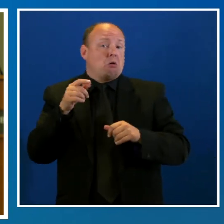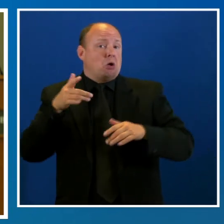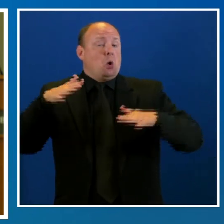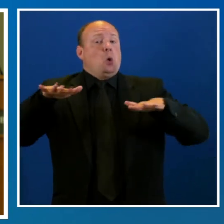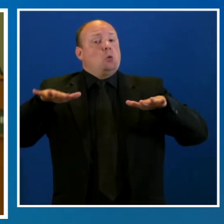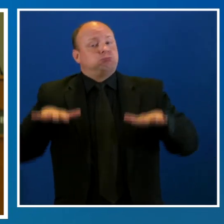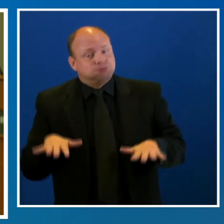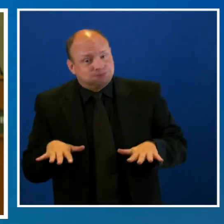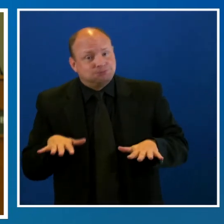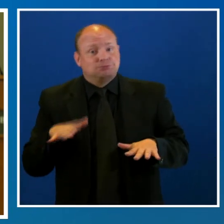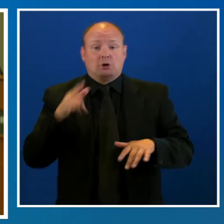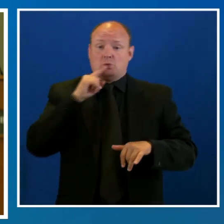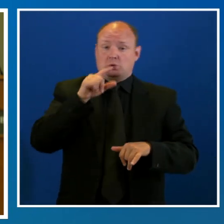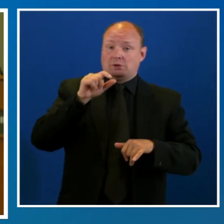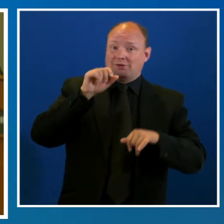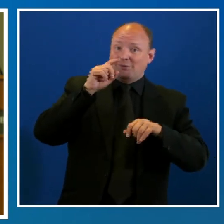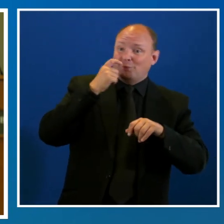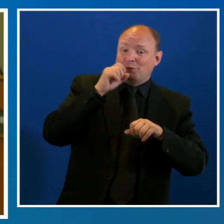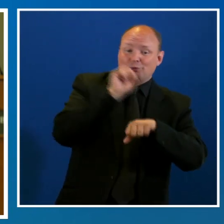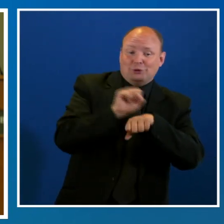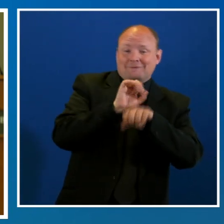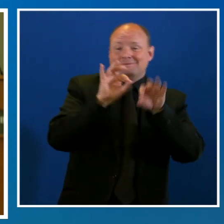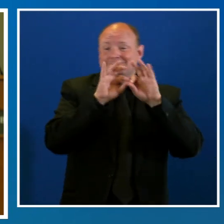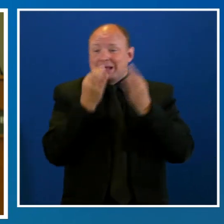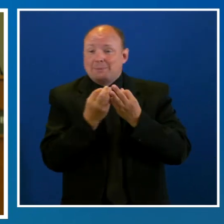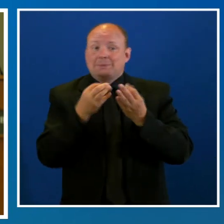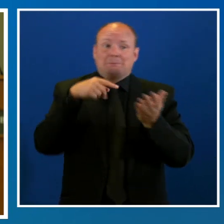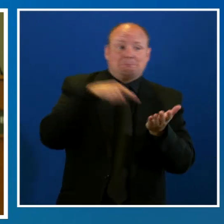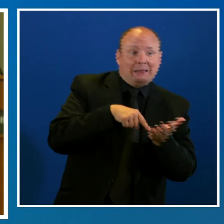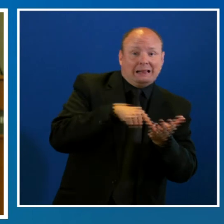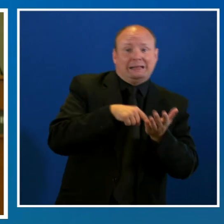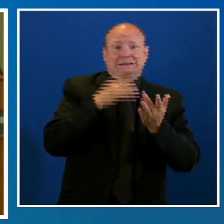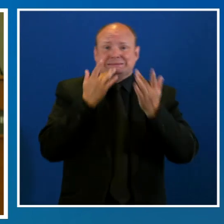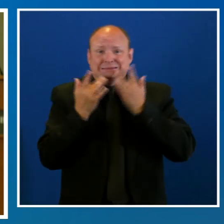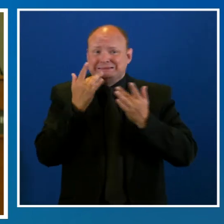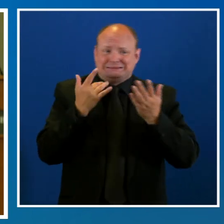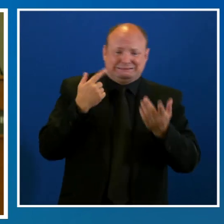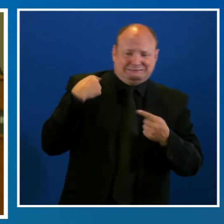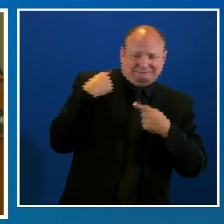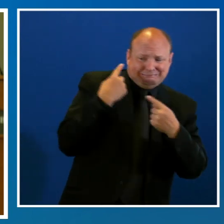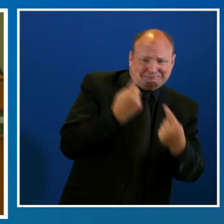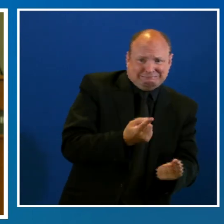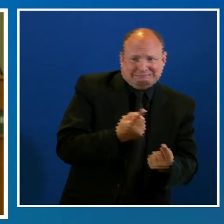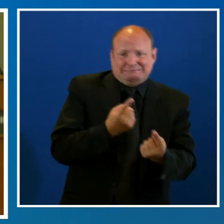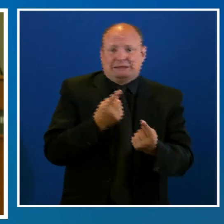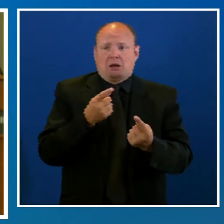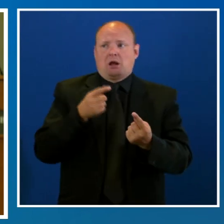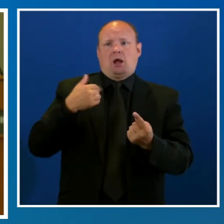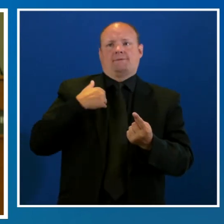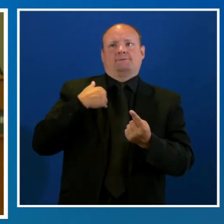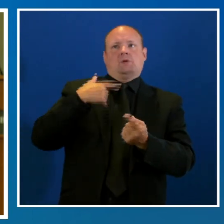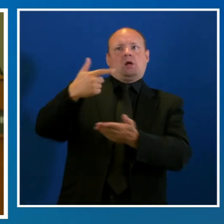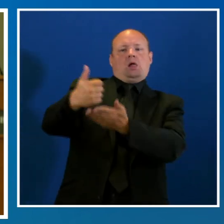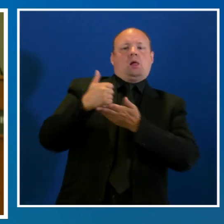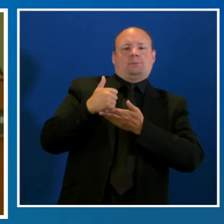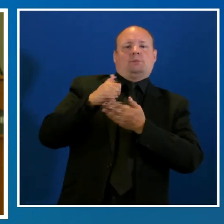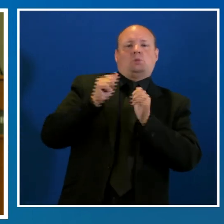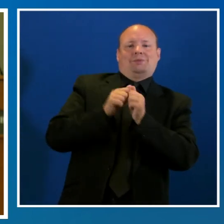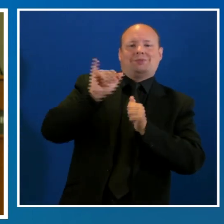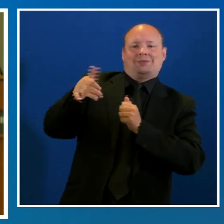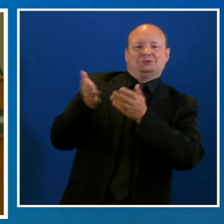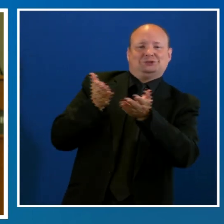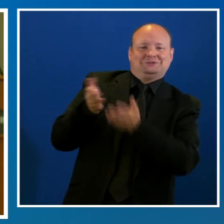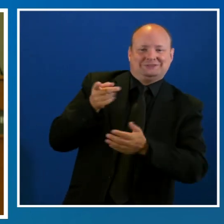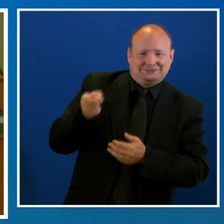bien merecido aquí para estas familias trabajadoras que se esfuerzan por cubrir los gastos y para pagar las facturas a raíz de la